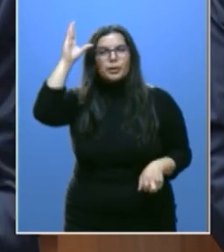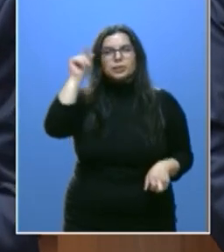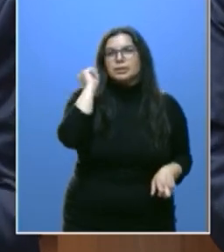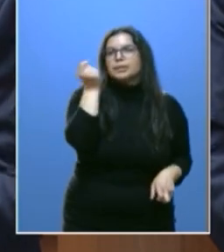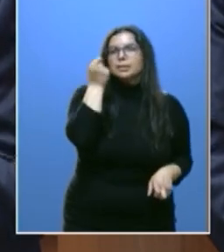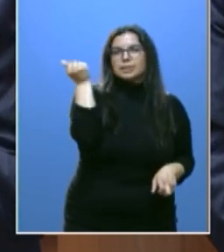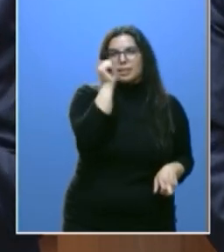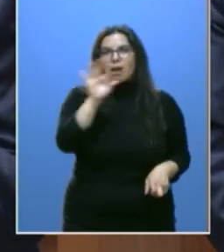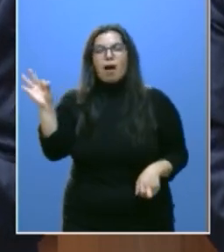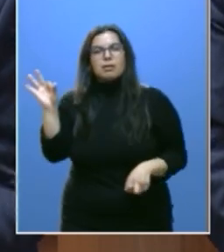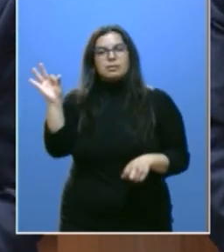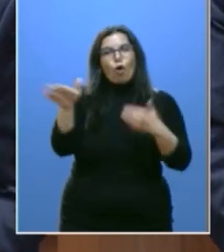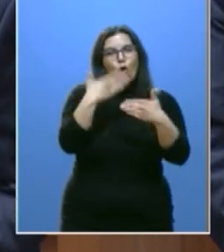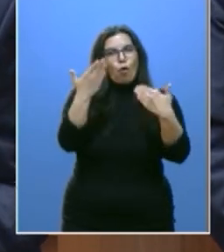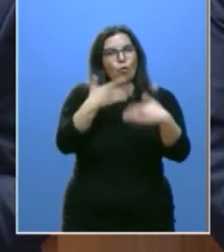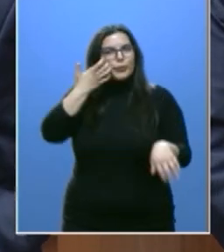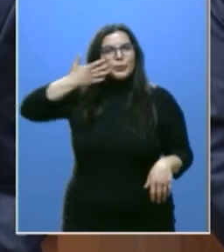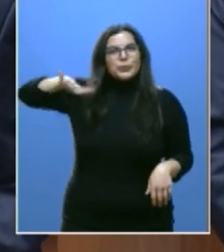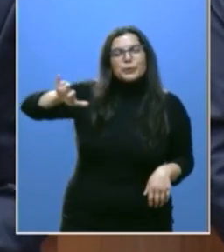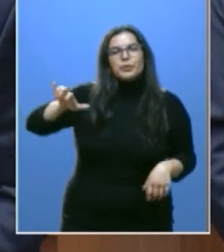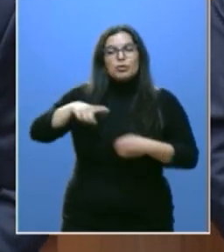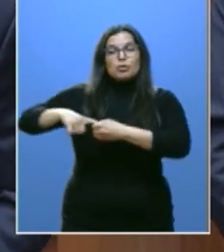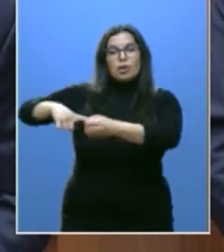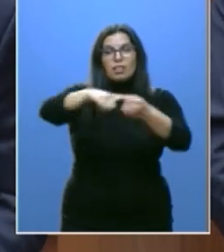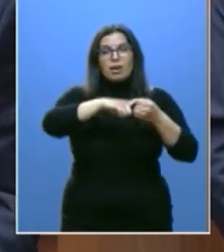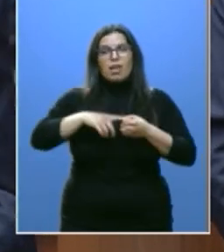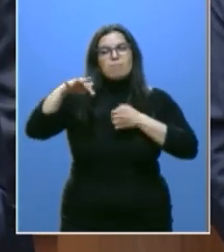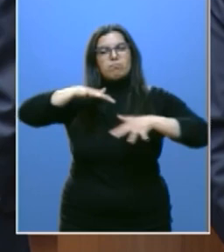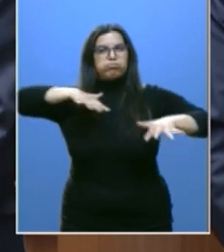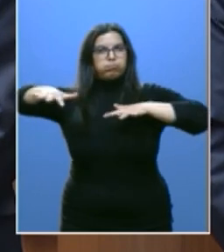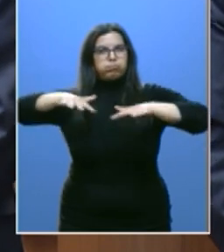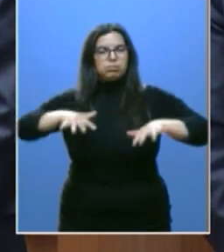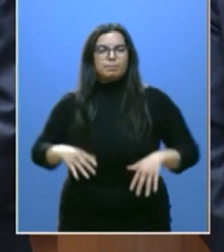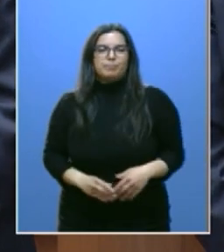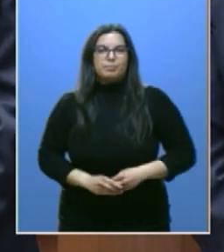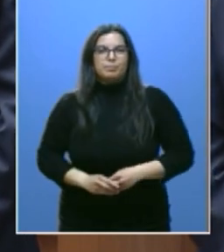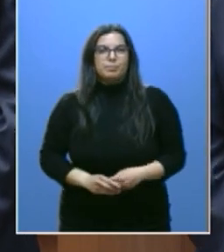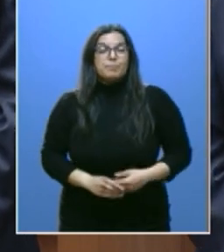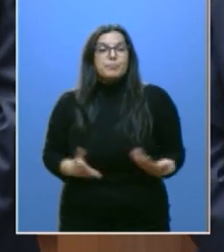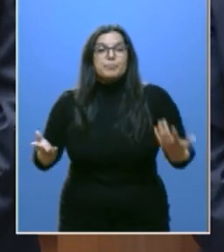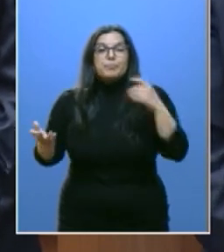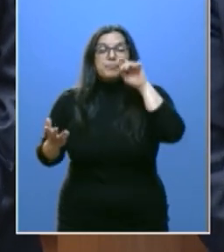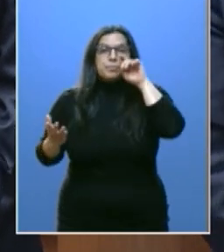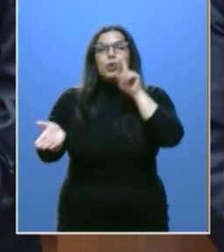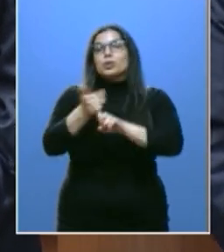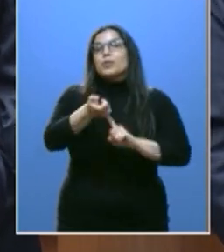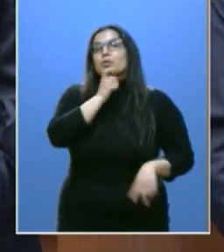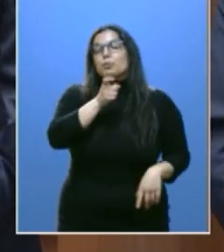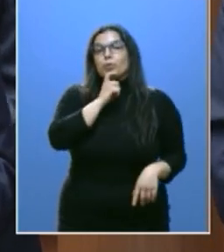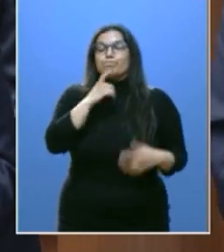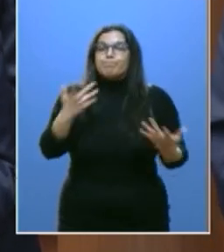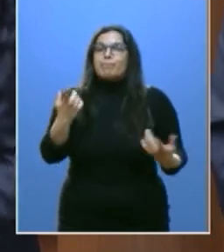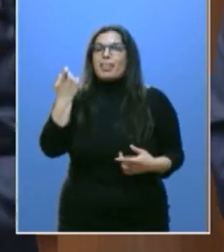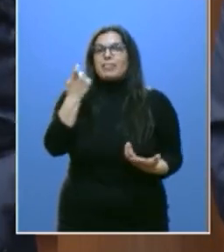talento, originalidad, solidaridad y dinamismo. Pero, para conseguirlo, es necesario